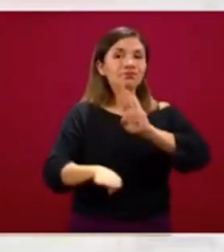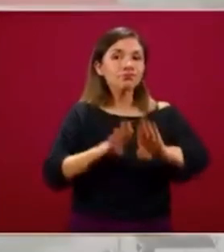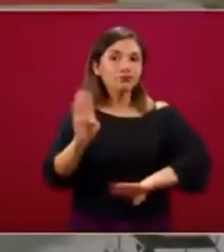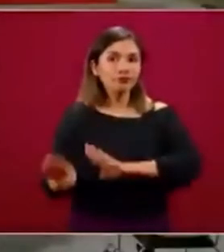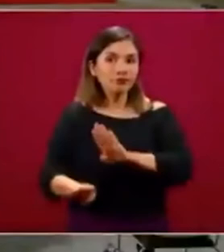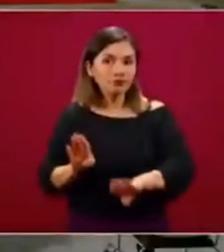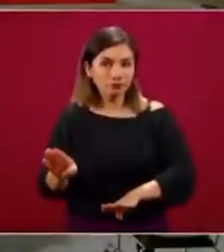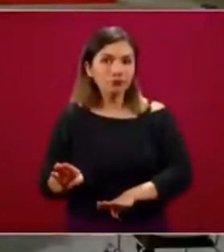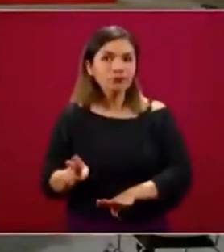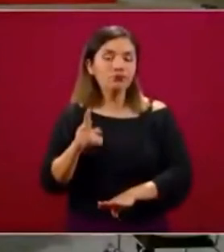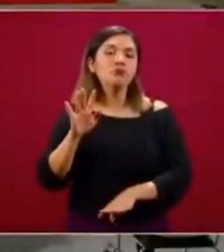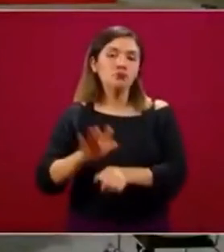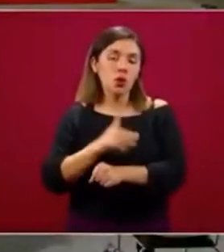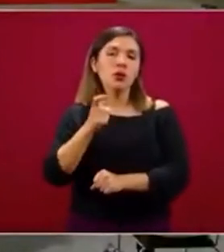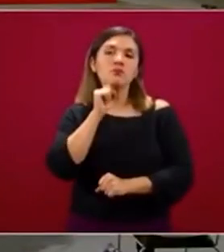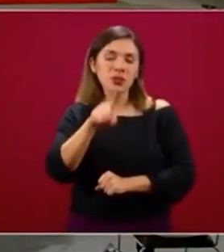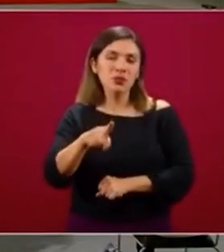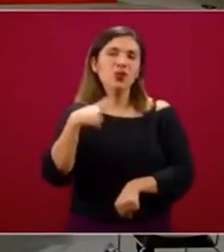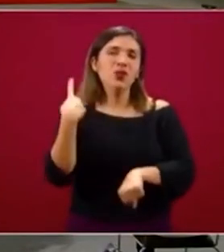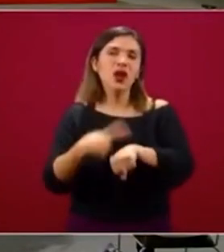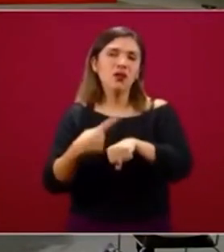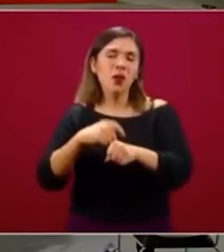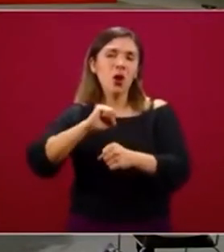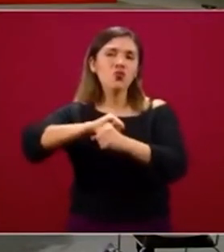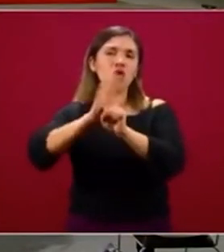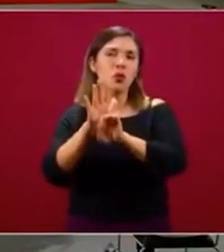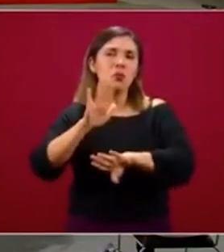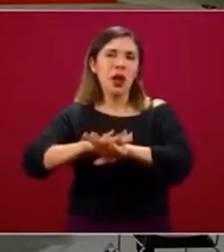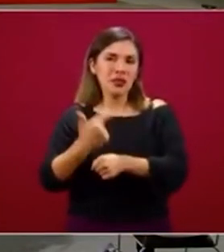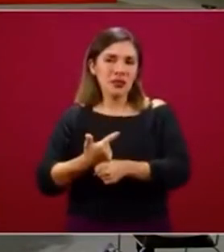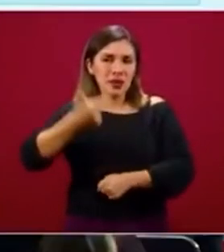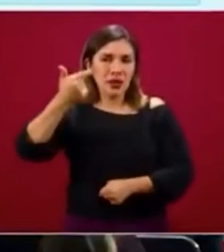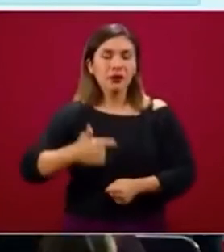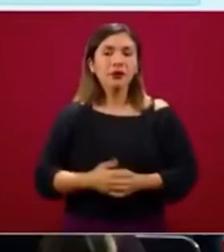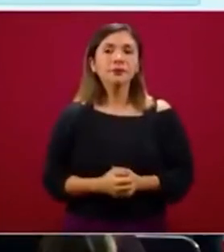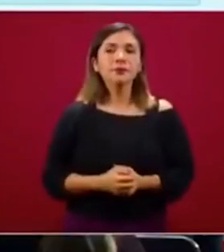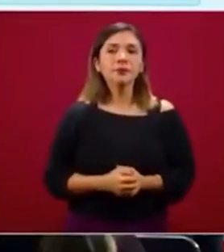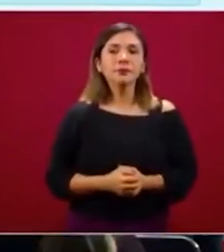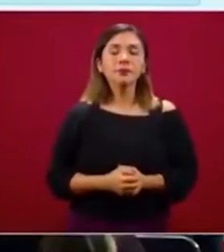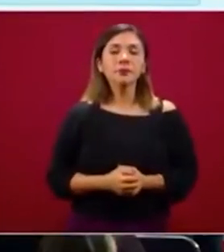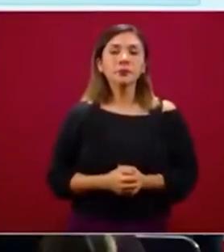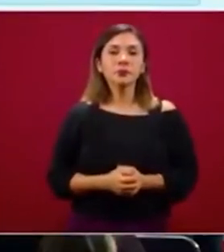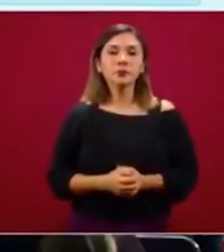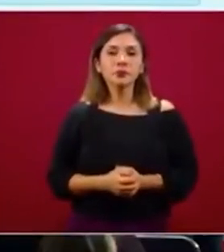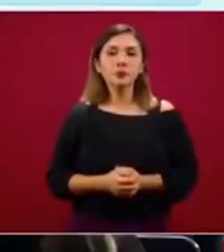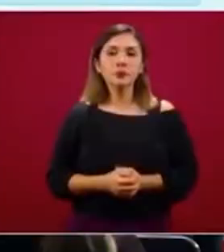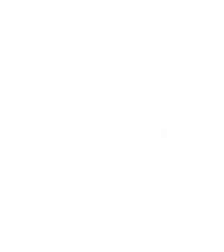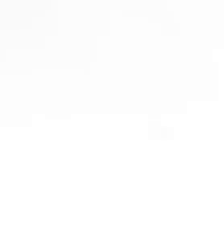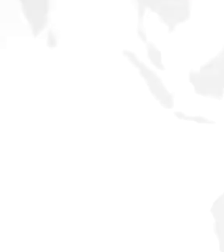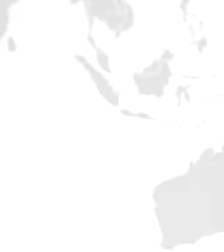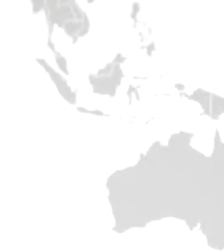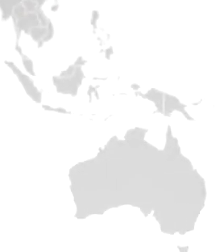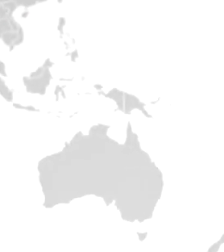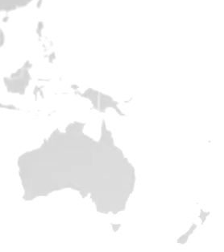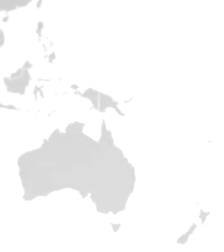perdieron la vida a consecuencia de las complicaciones de COVID-19. Veamos la siguiente diapositiva.